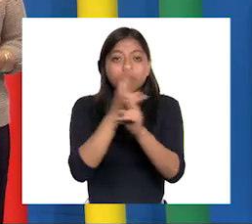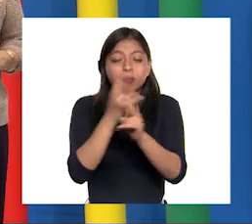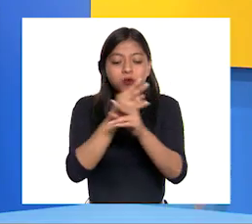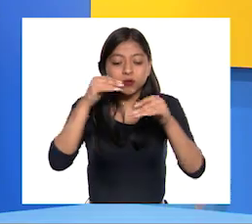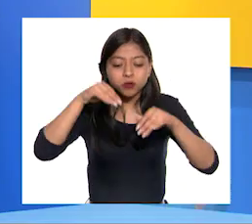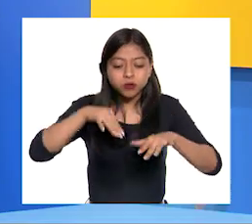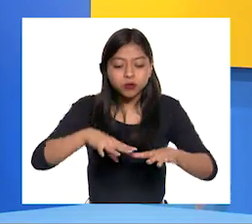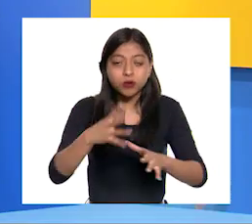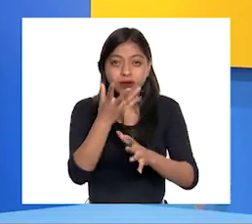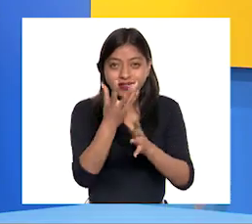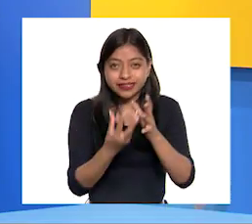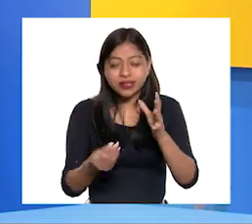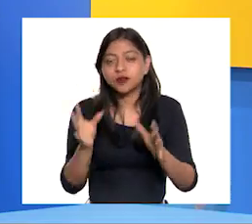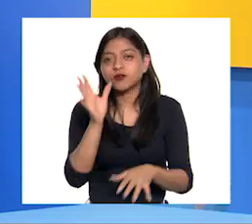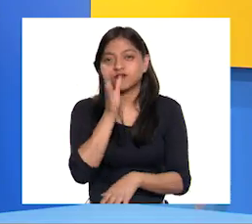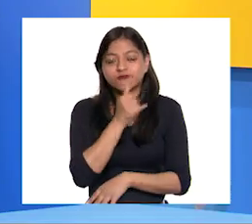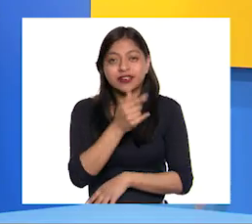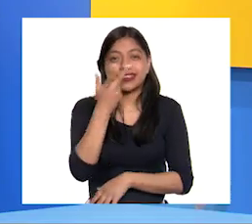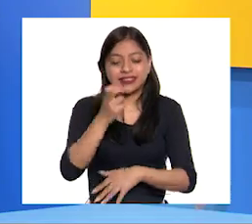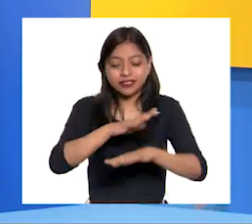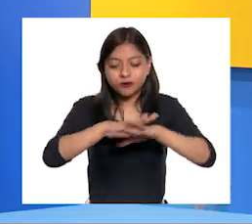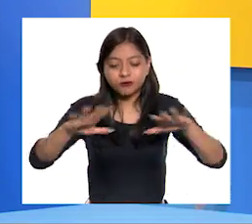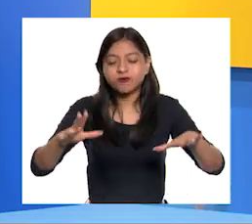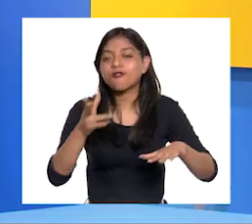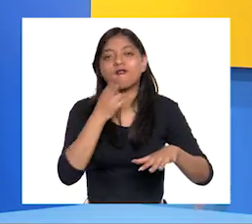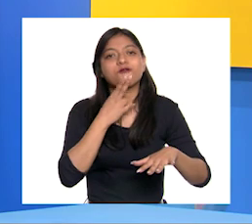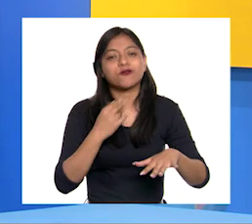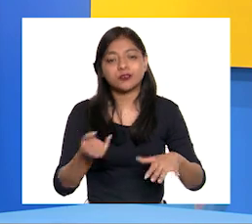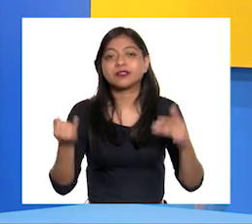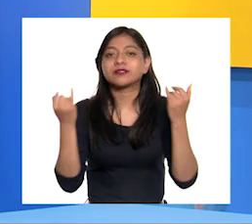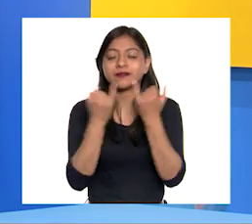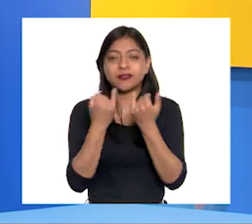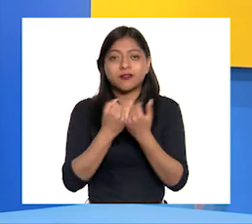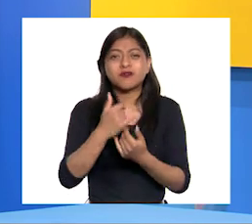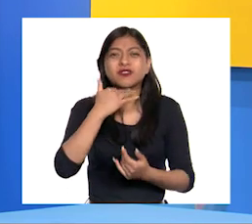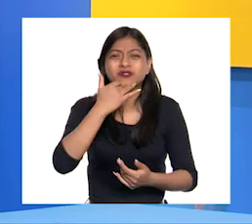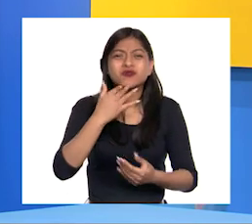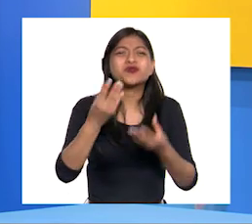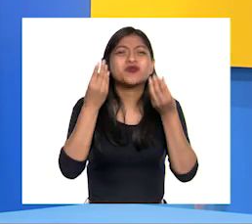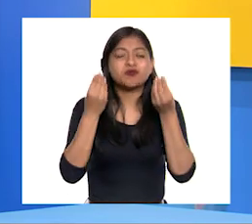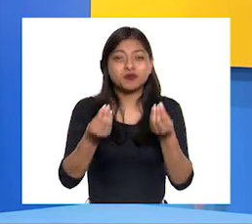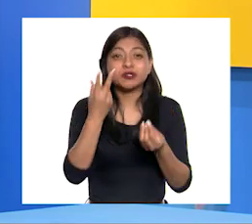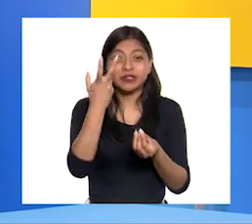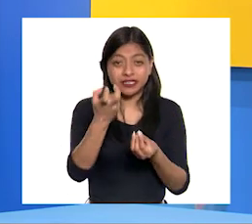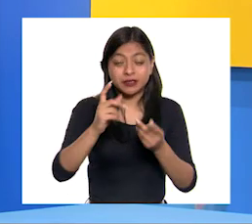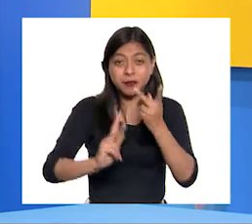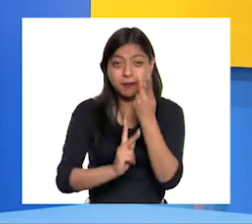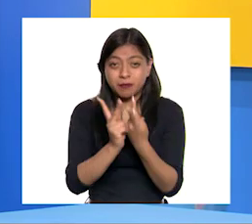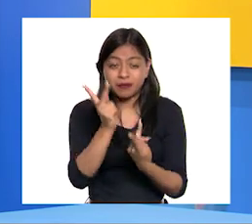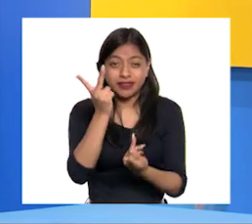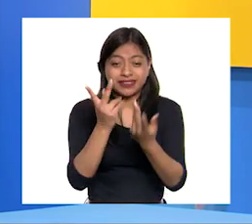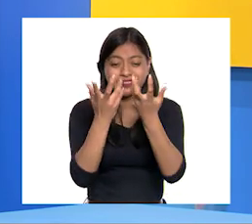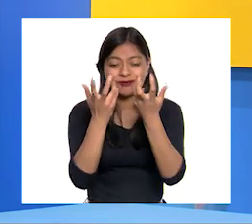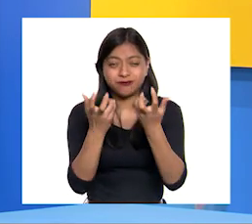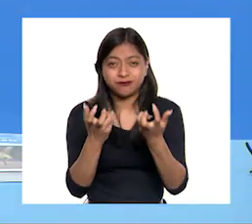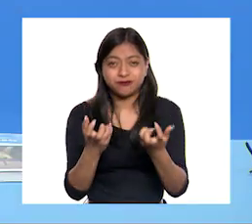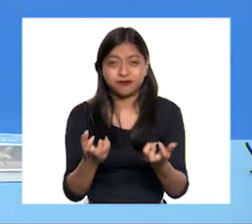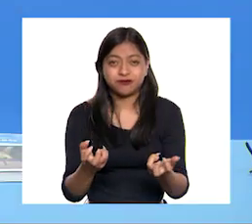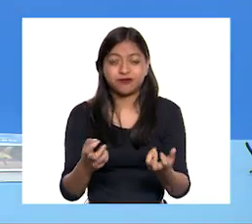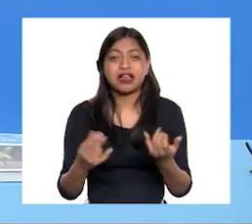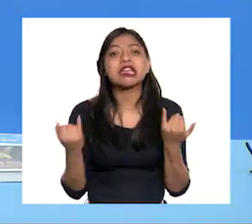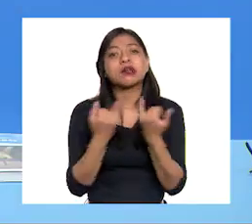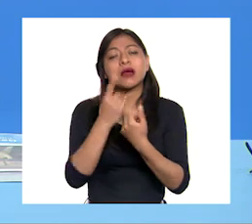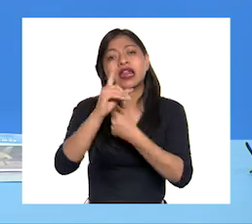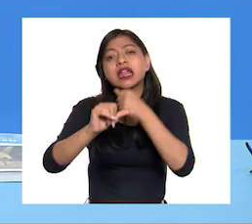También son muchas las formas en que se contamina Y con ello hay pérdida de vegetación y fauna ¡No!